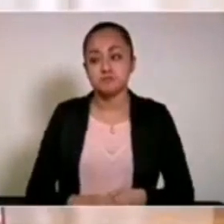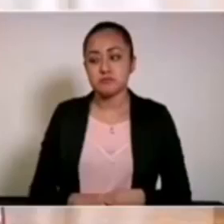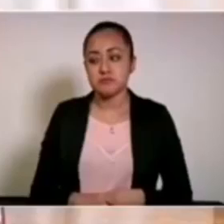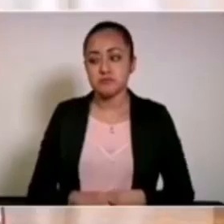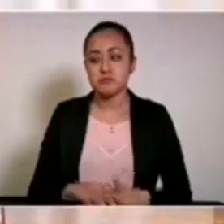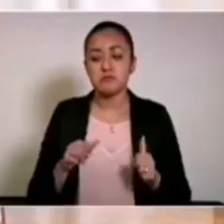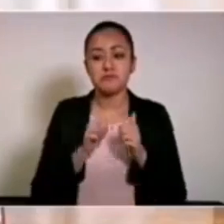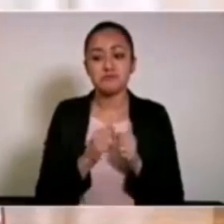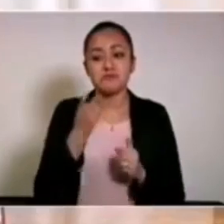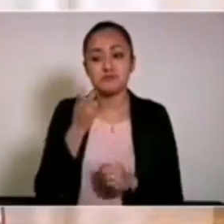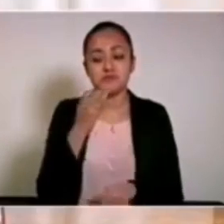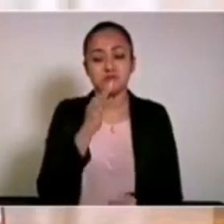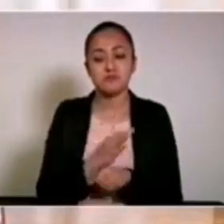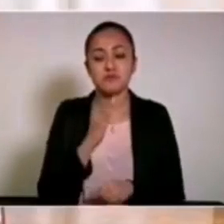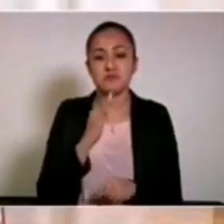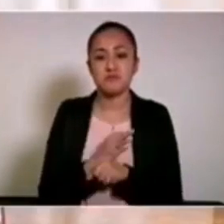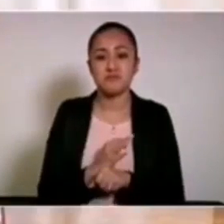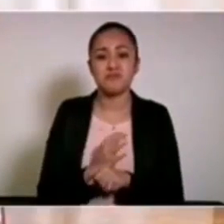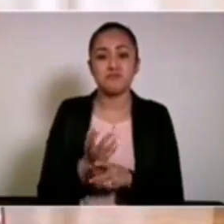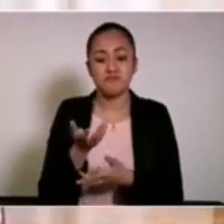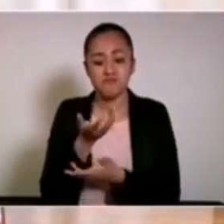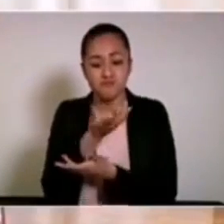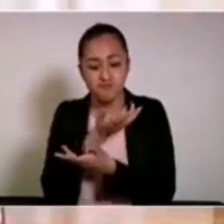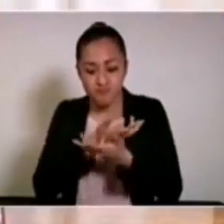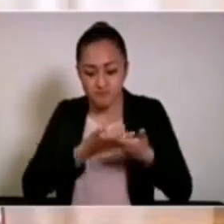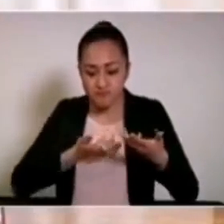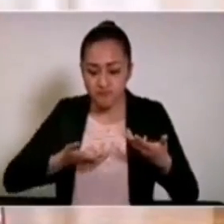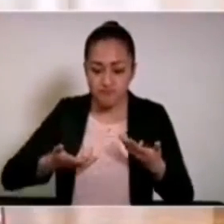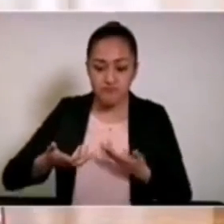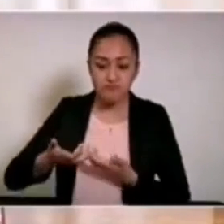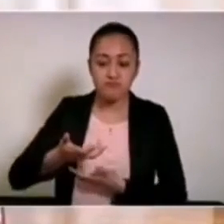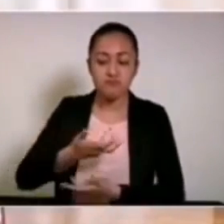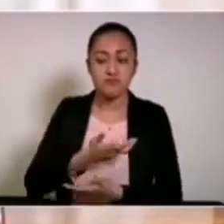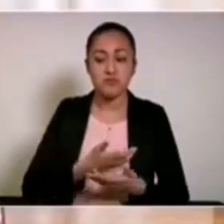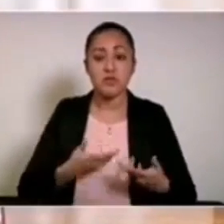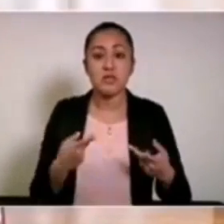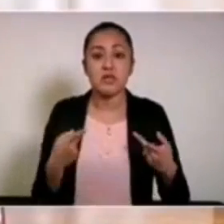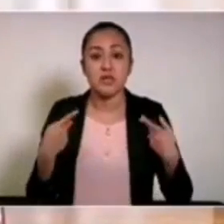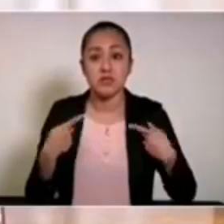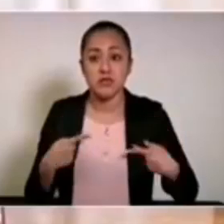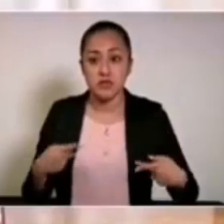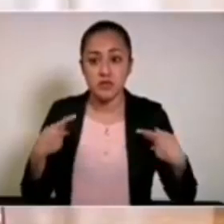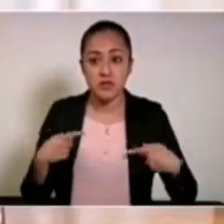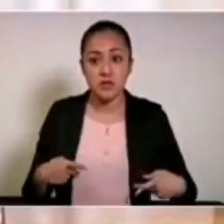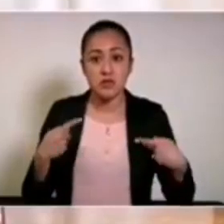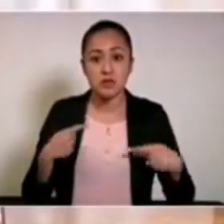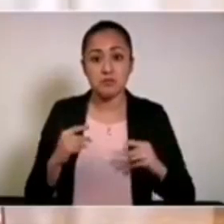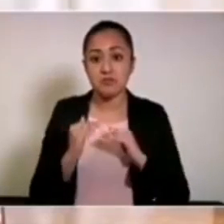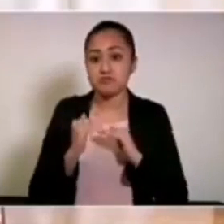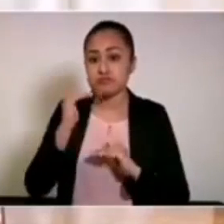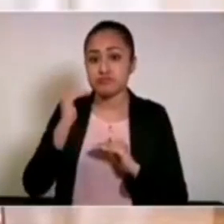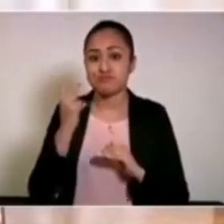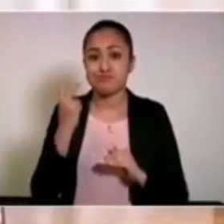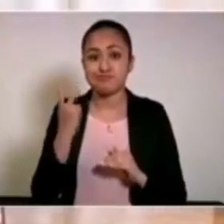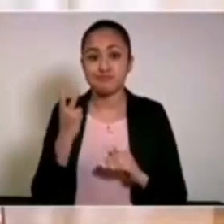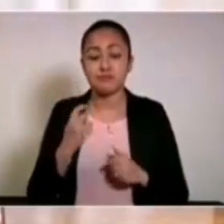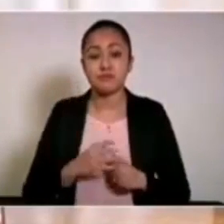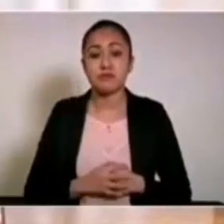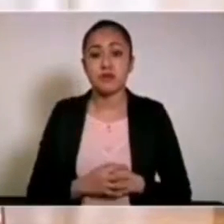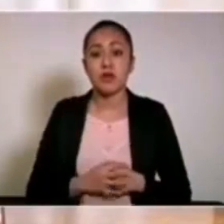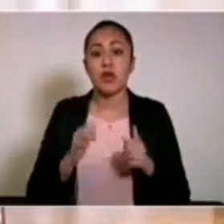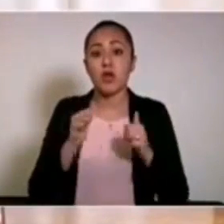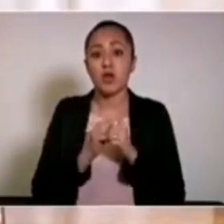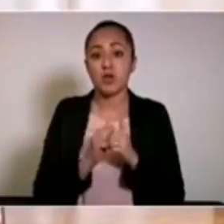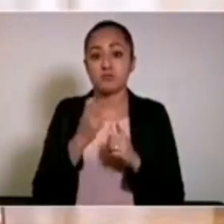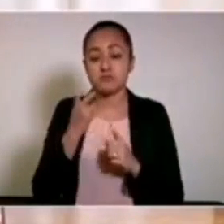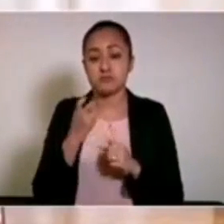esto la sinergia que hay entre personas se aumenta y con